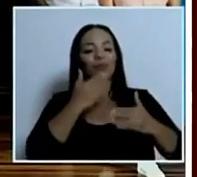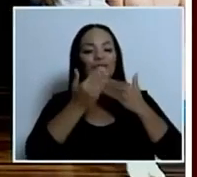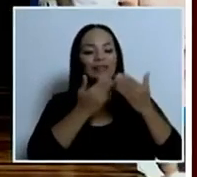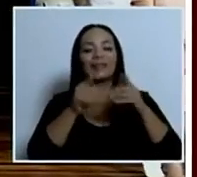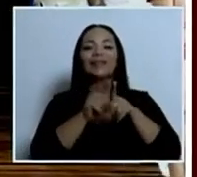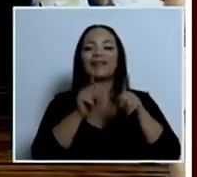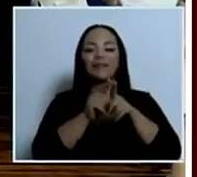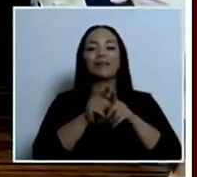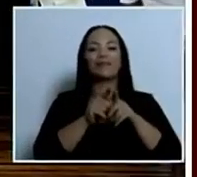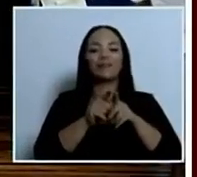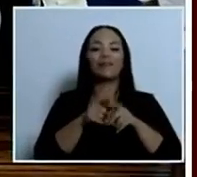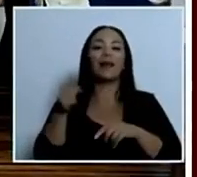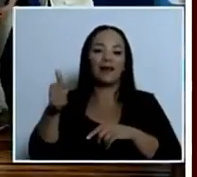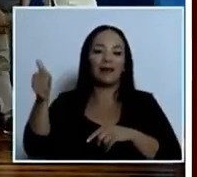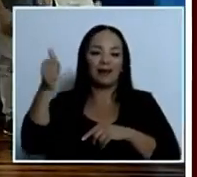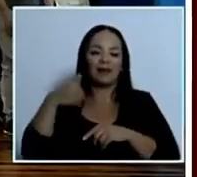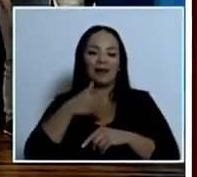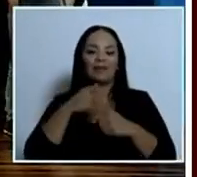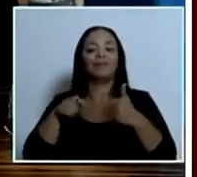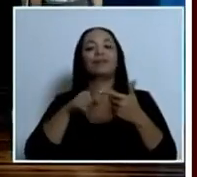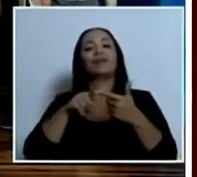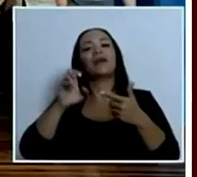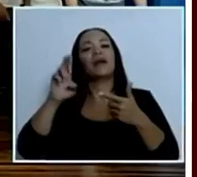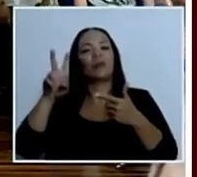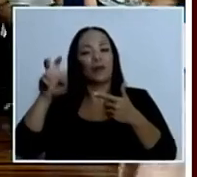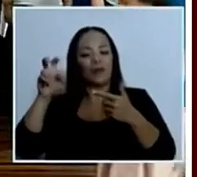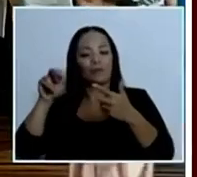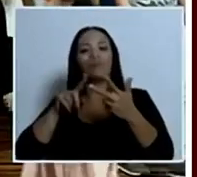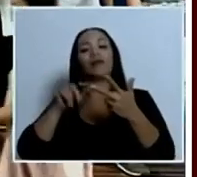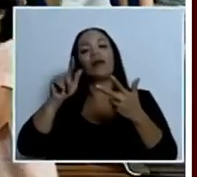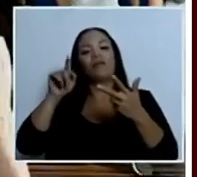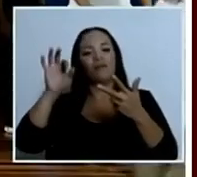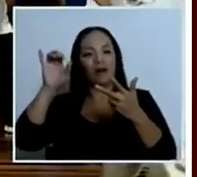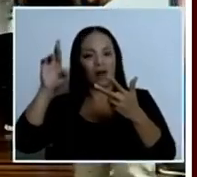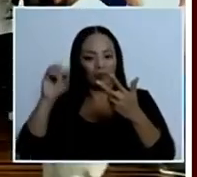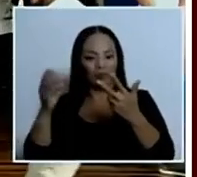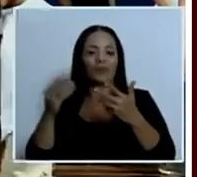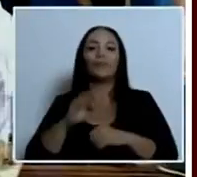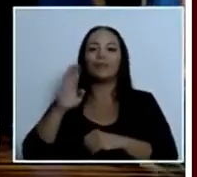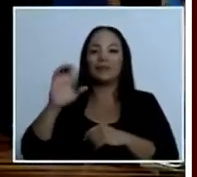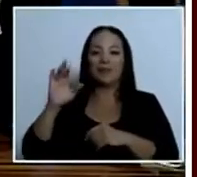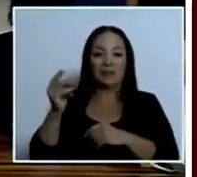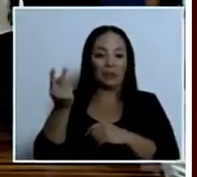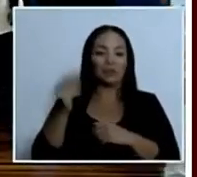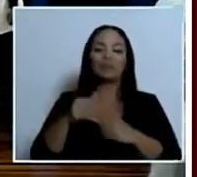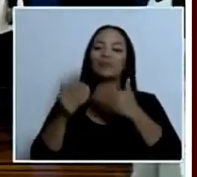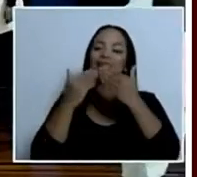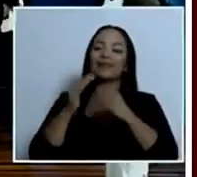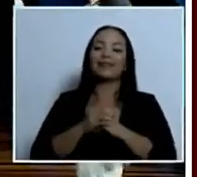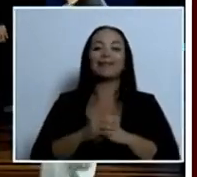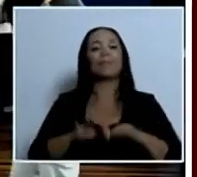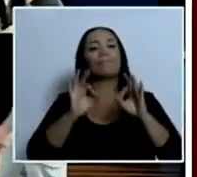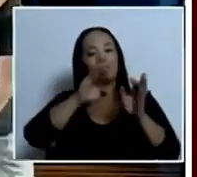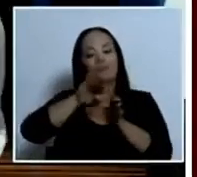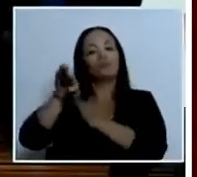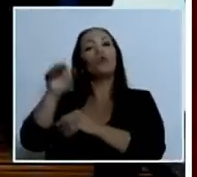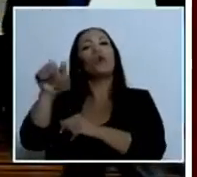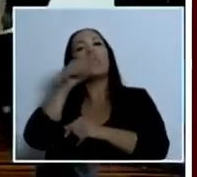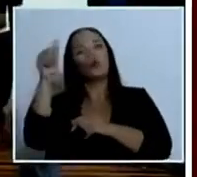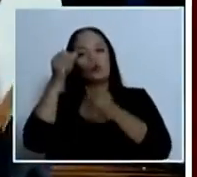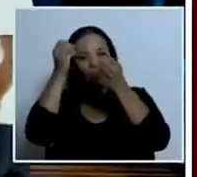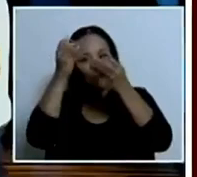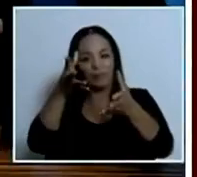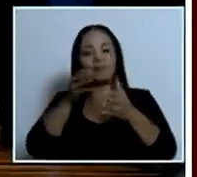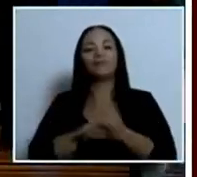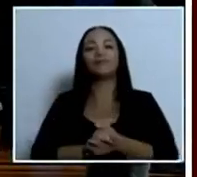a la jerarca y a don Erwin y también a don Alfaro del BCI. Continuamos con el siguiente anuncio y trata